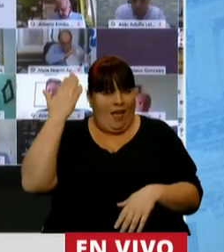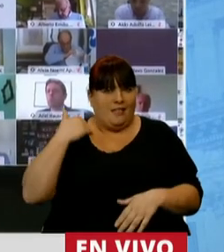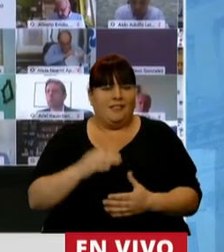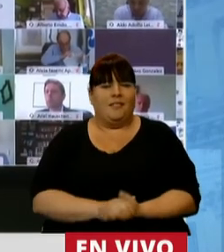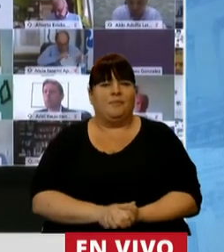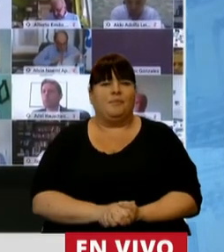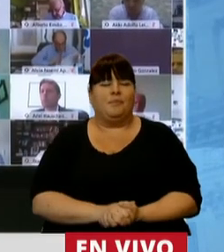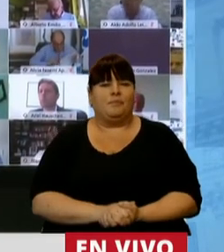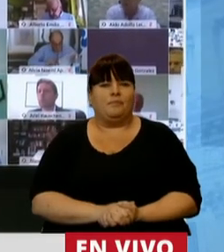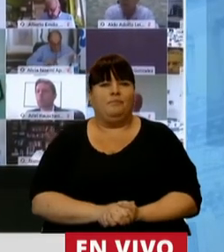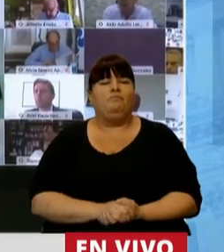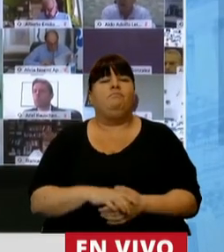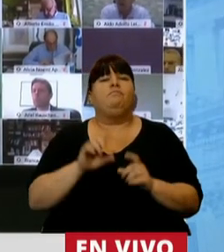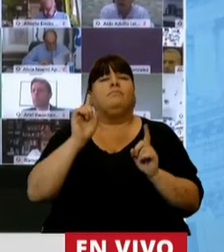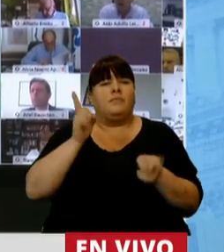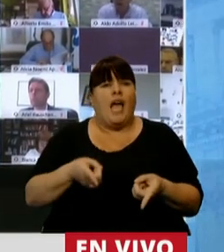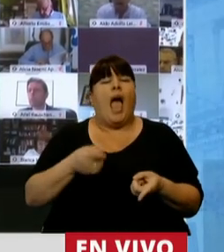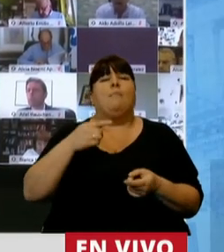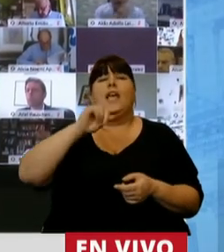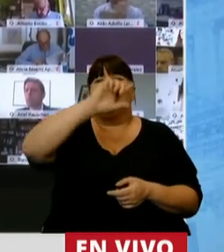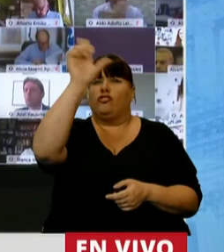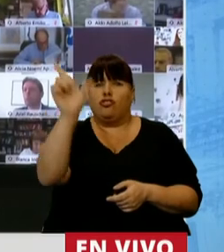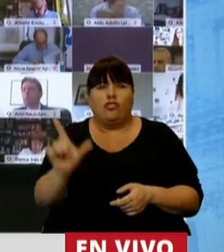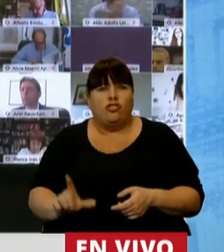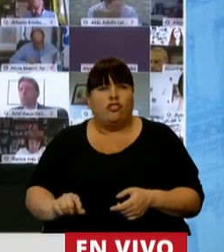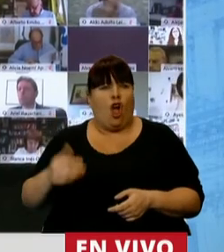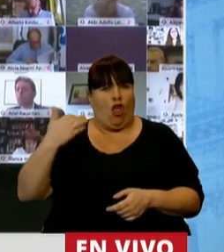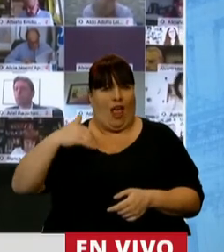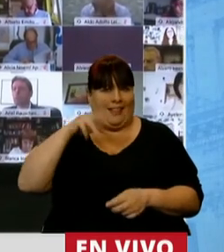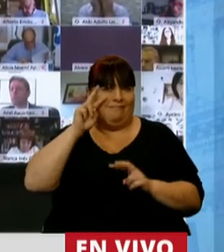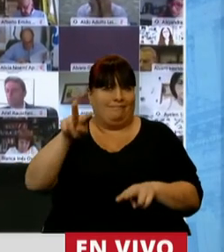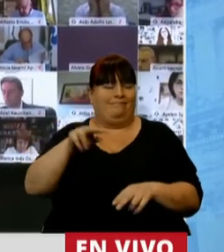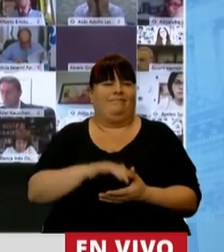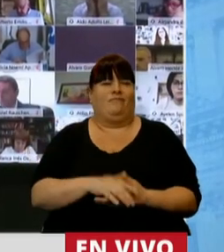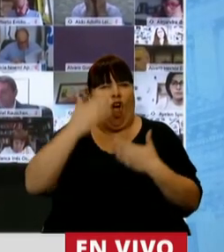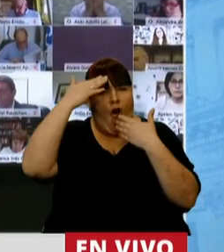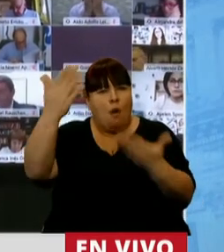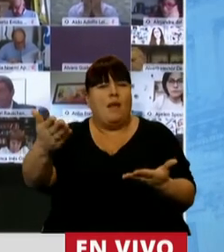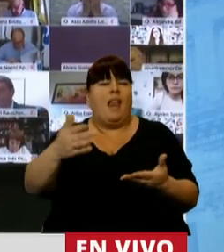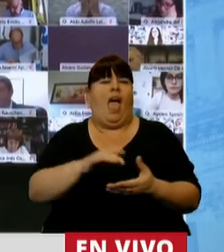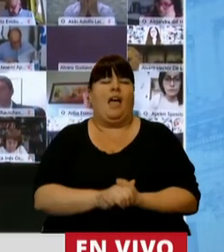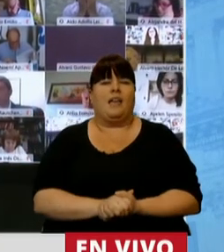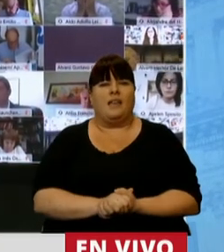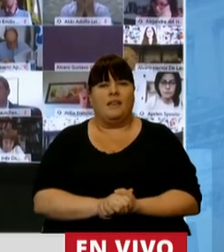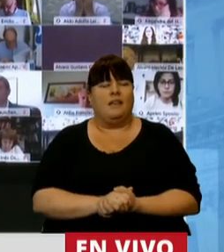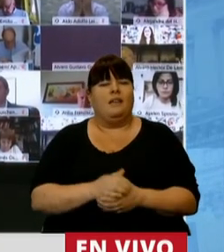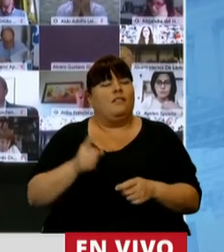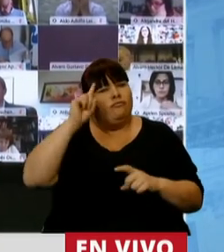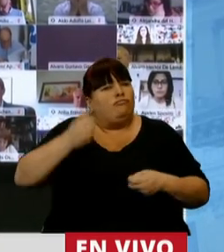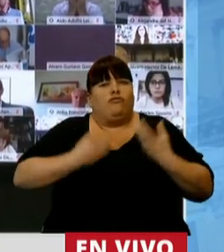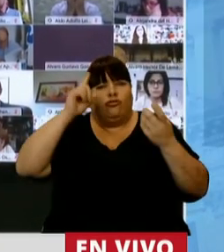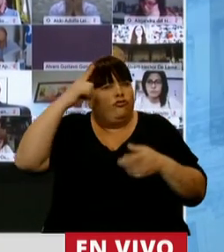que se pudo extender a lo largo y a los anchos de toda la Argentina, esos homenajes espontáneos e